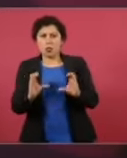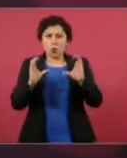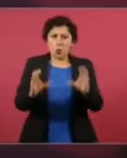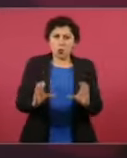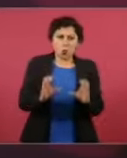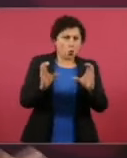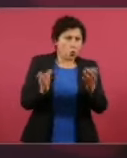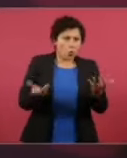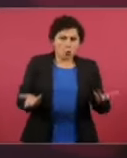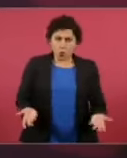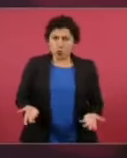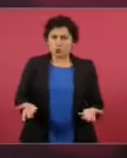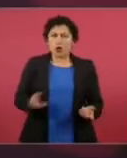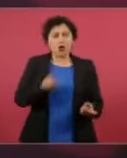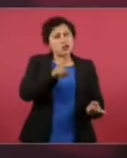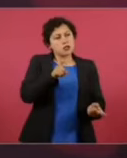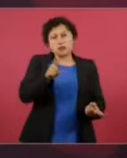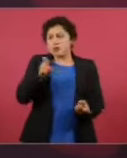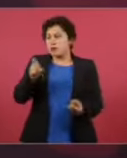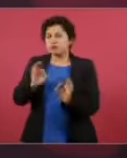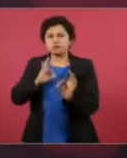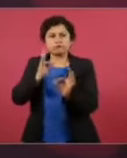está muy bien la recaudación.